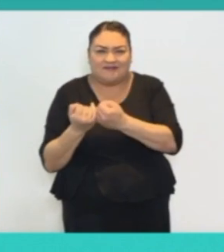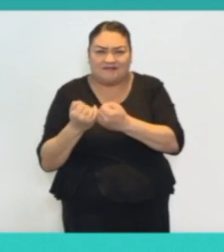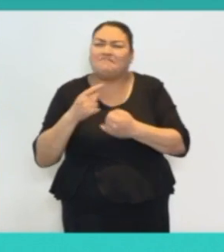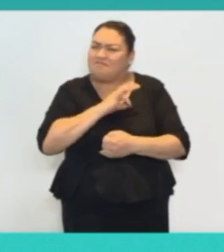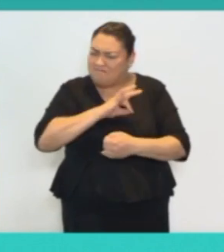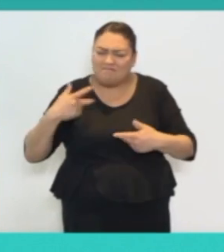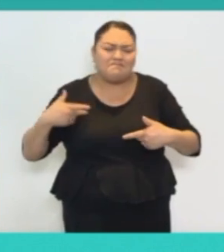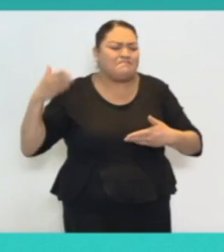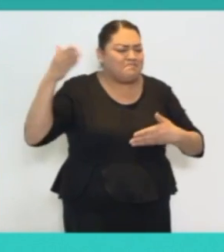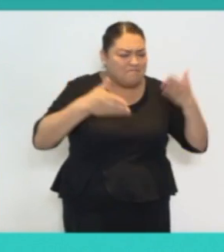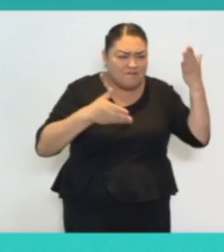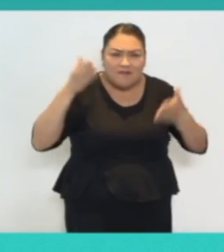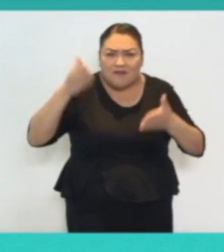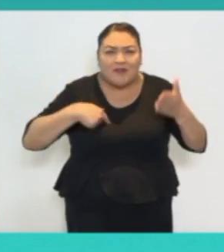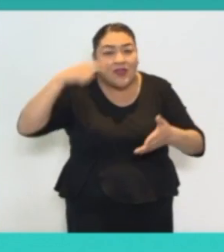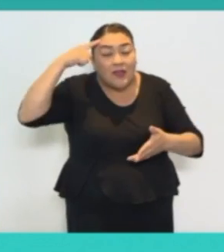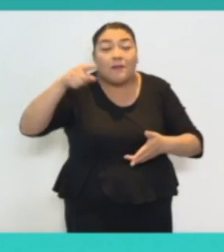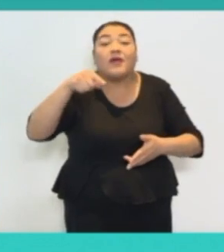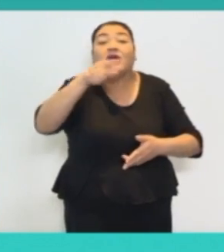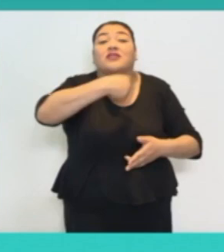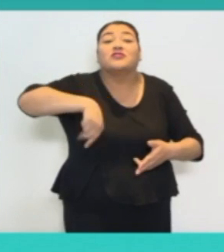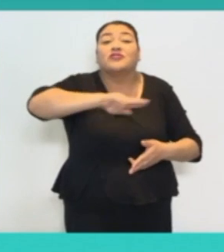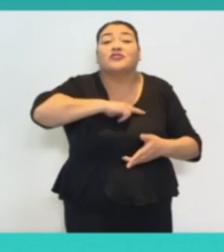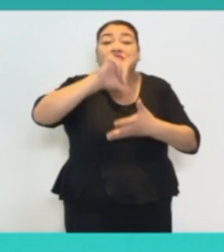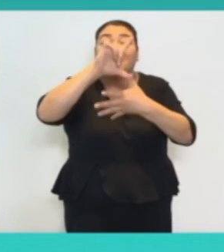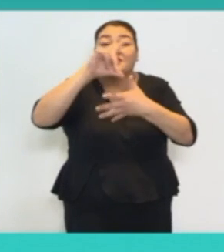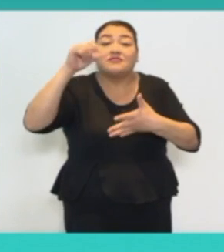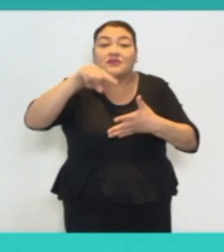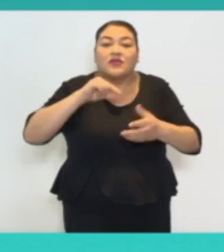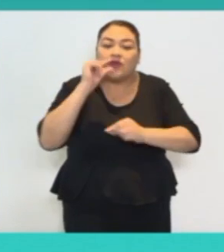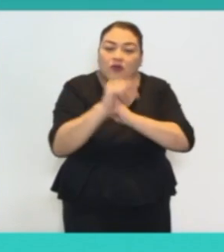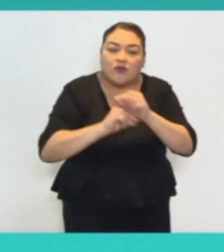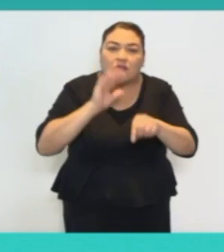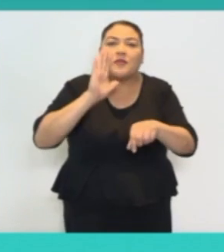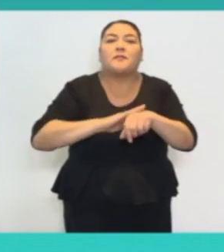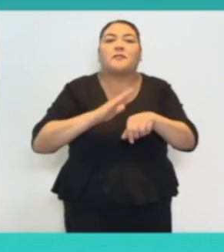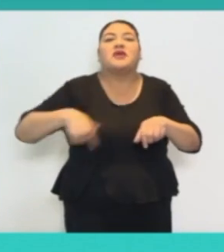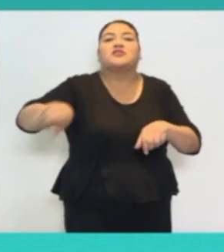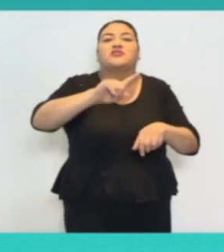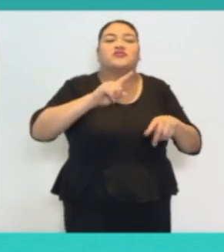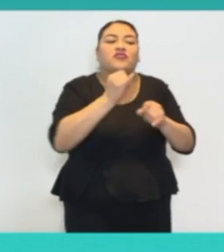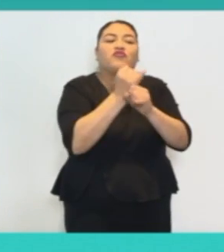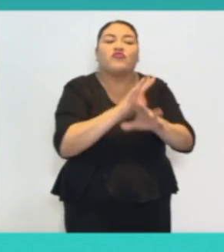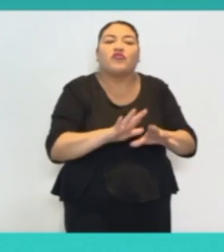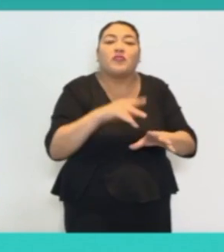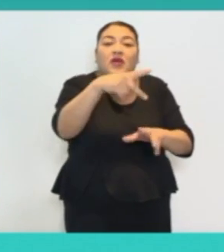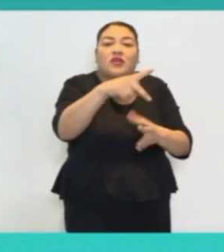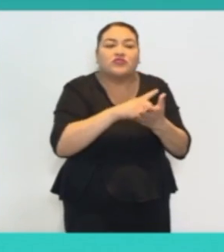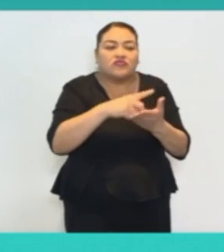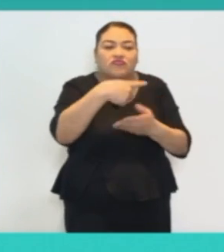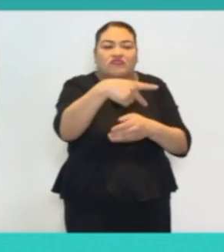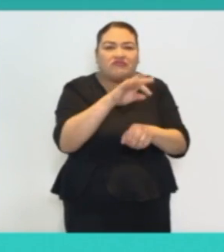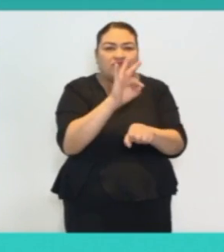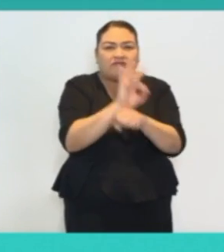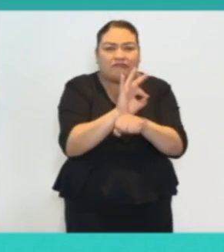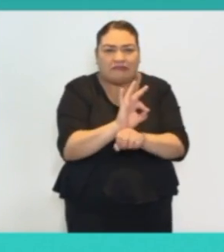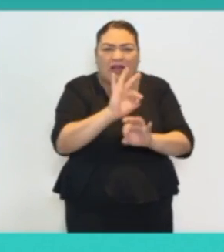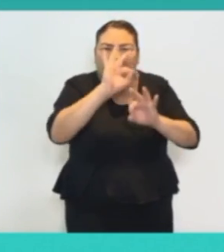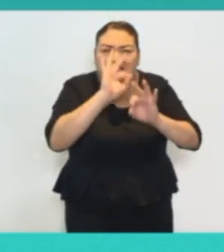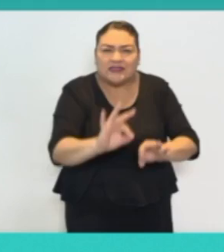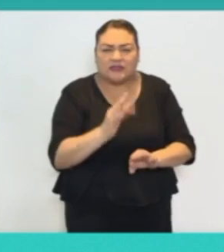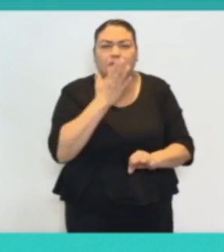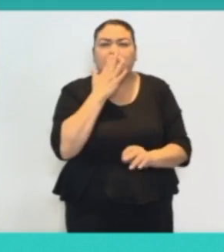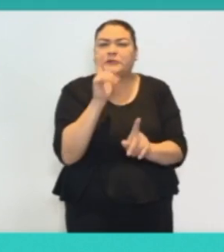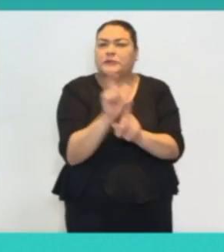logren, logremos tener un espacio en el cual el derecho a la privacidad sea un derecho efectivo, de tutela